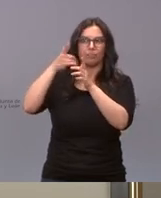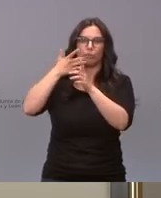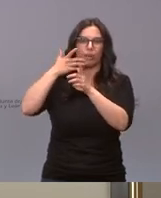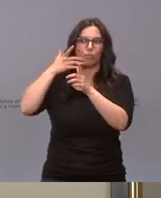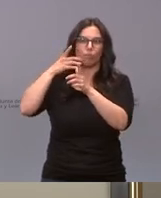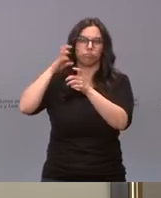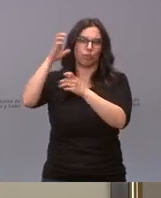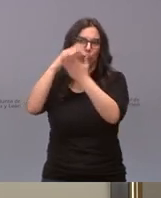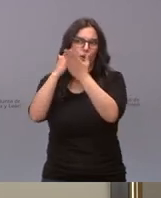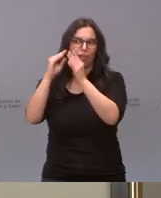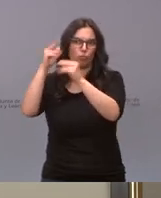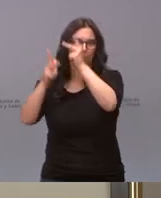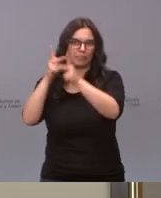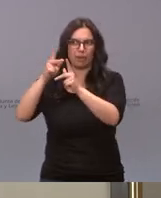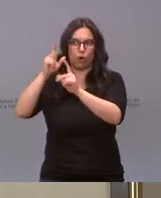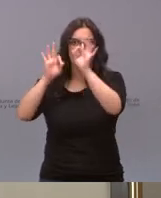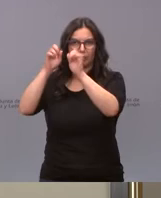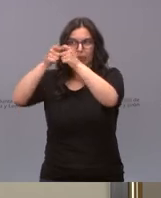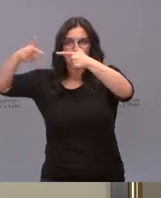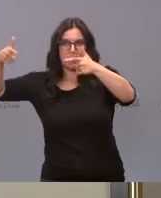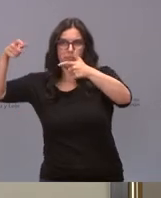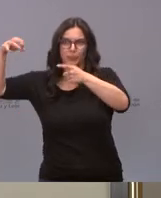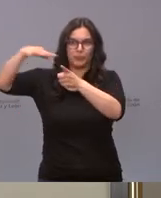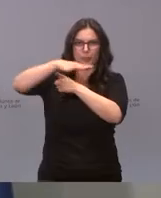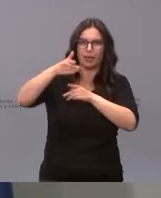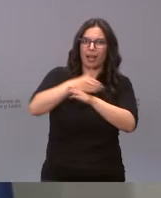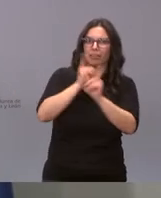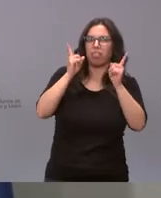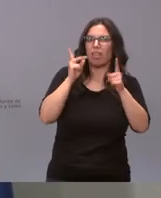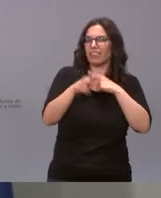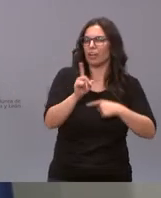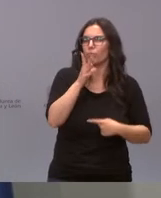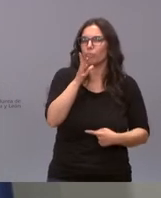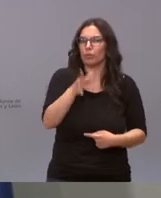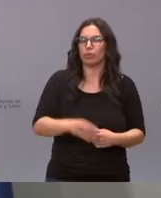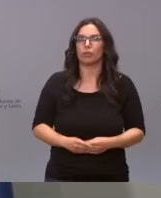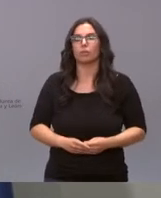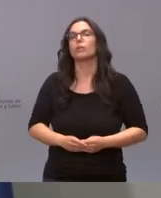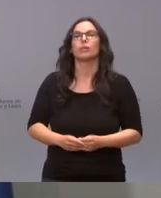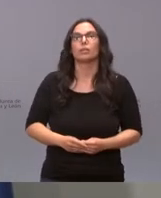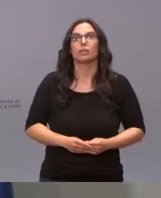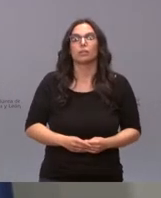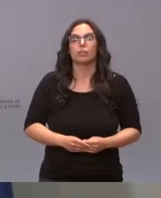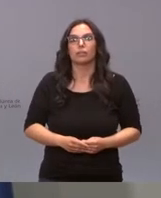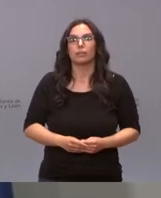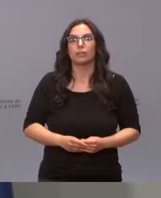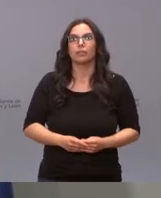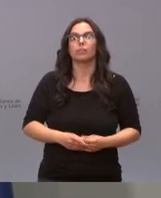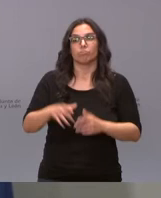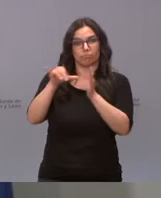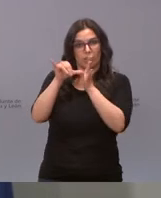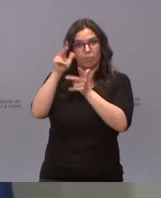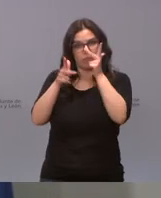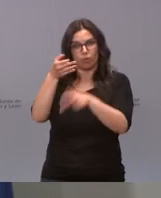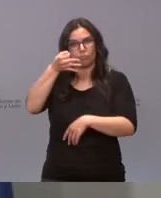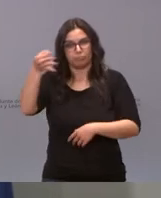incidencia alta lo están viendo venir por qué no evitarlo Burgos está pegado al País Vasco correcto